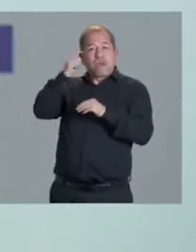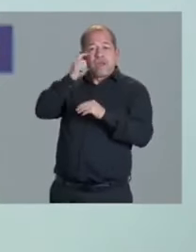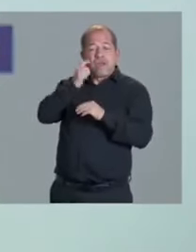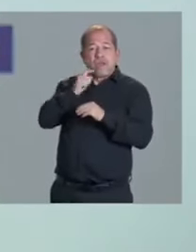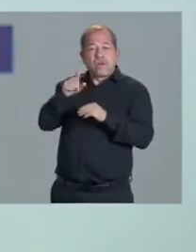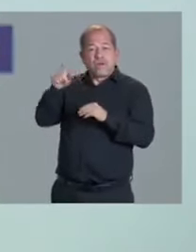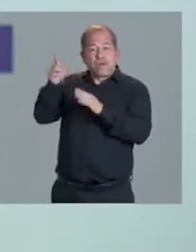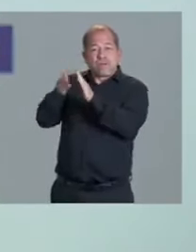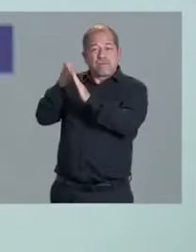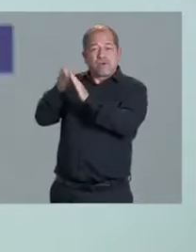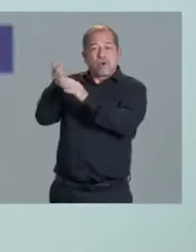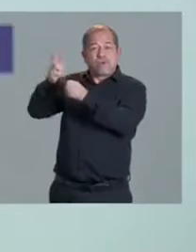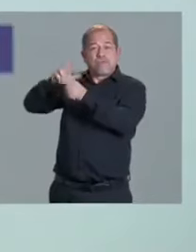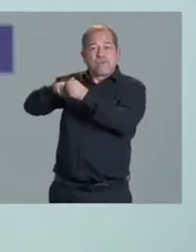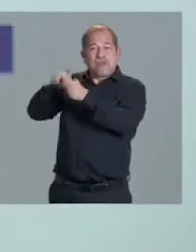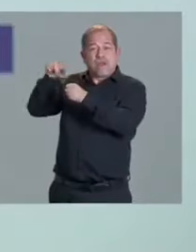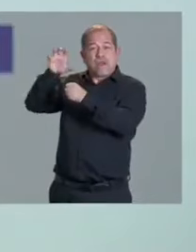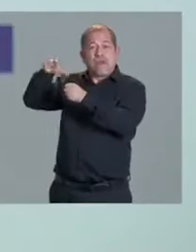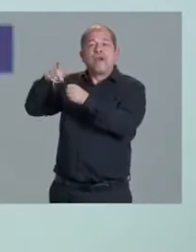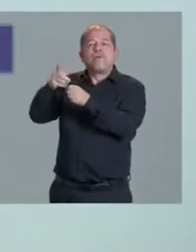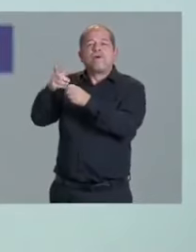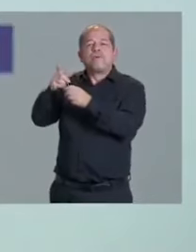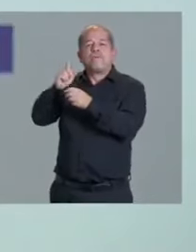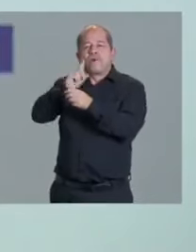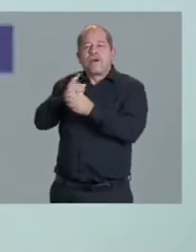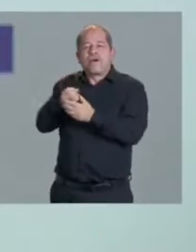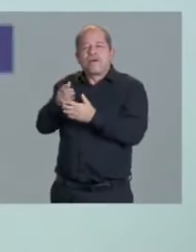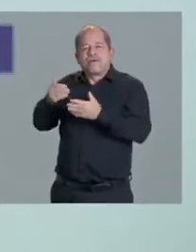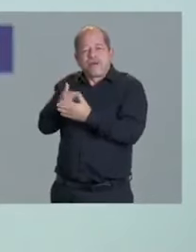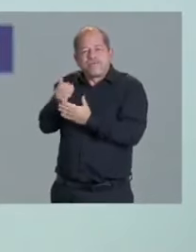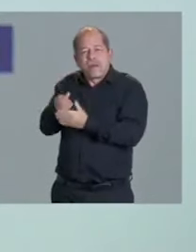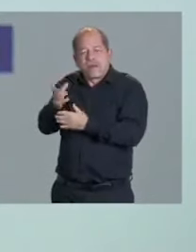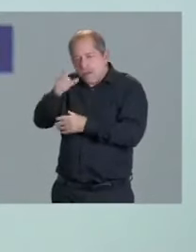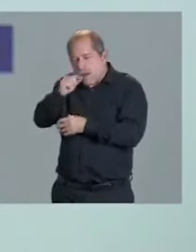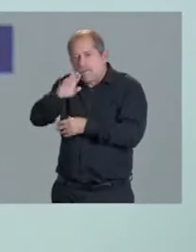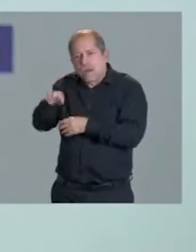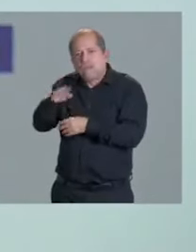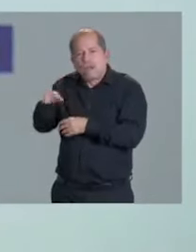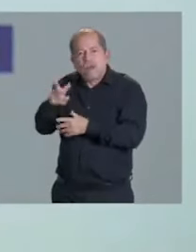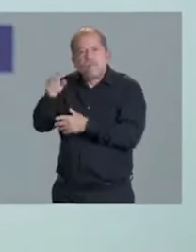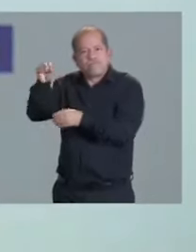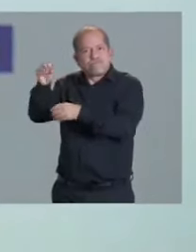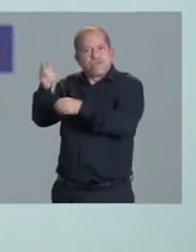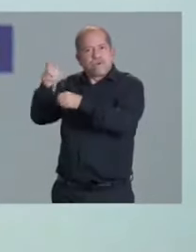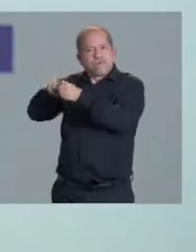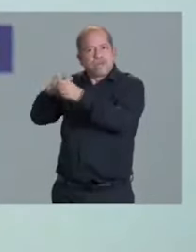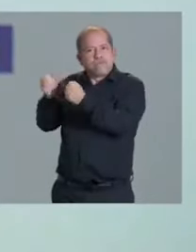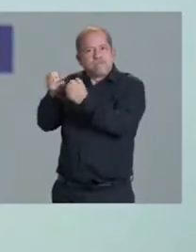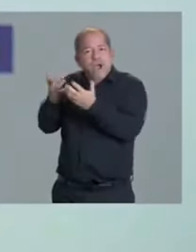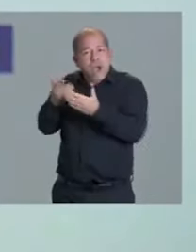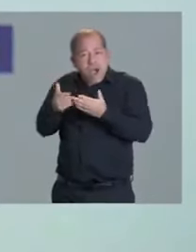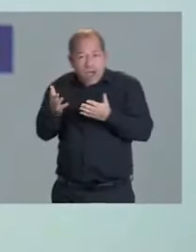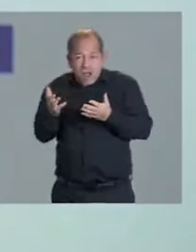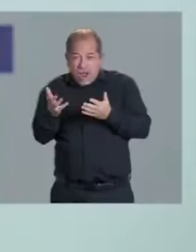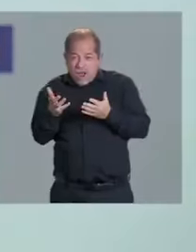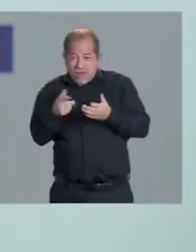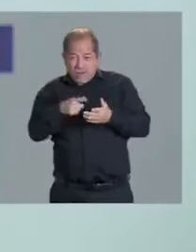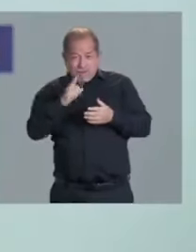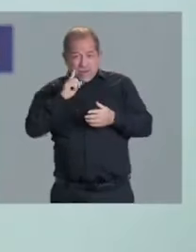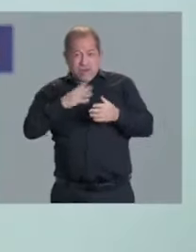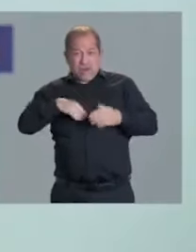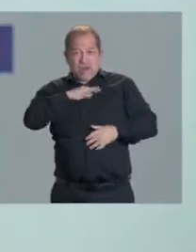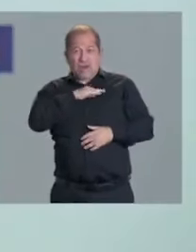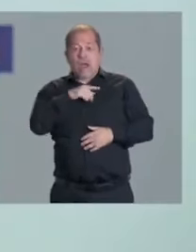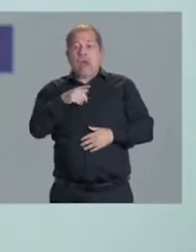mujeres morían de parto. La candidata de las mentiras anda de turista electoral y cree que en el pasado no se ha hecho nada. Me tocó